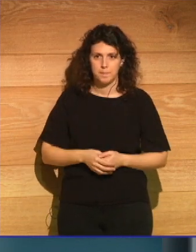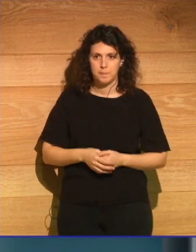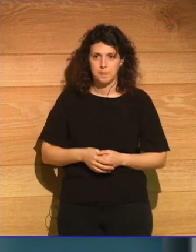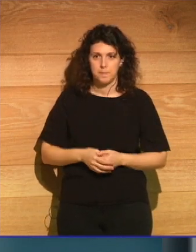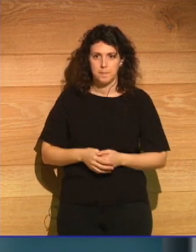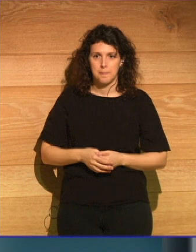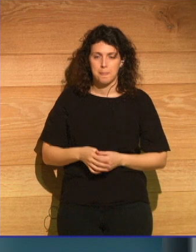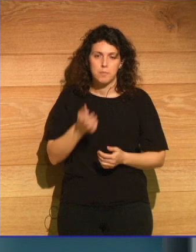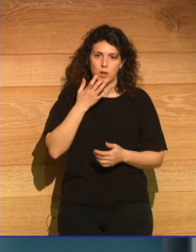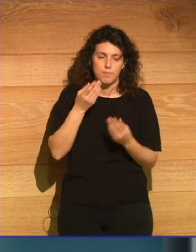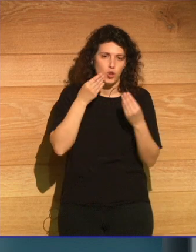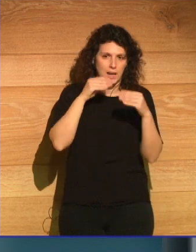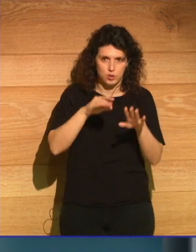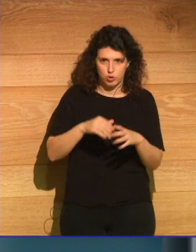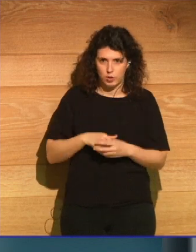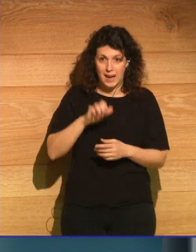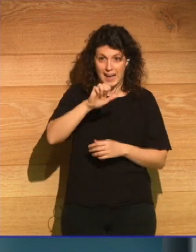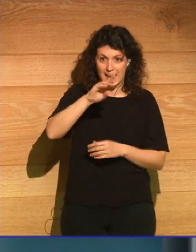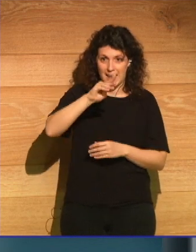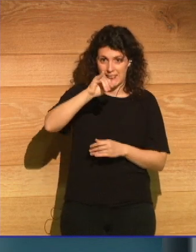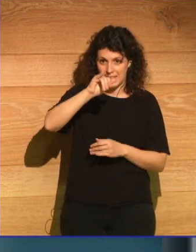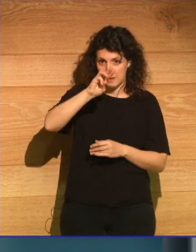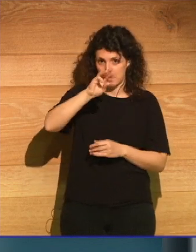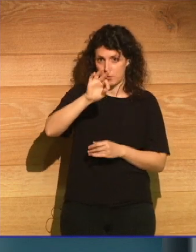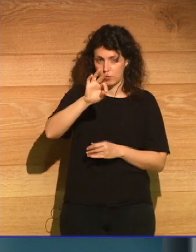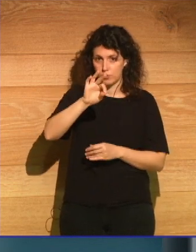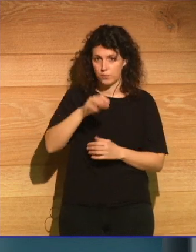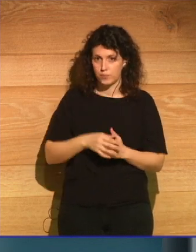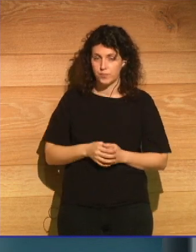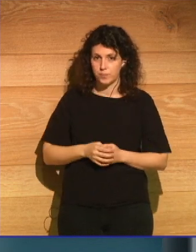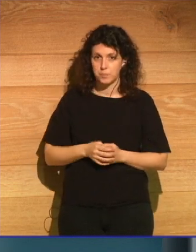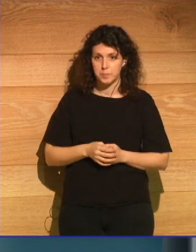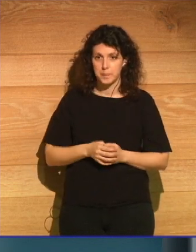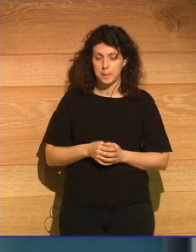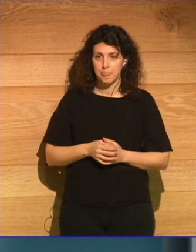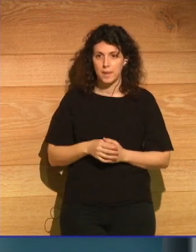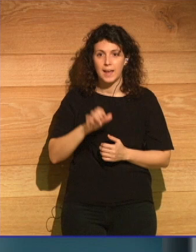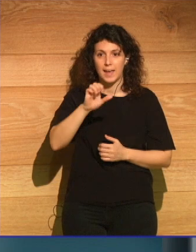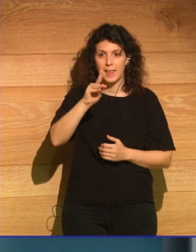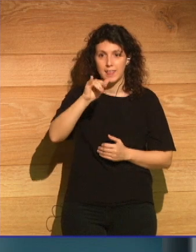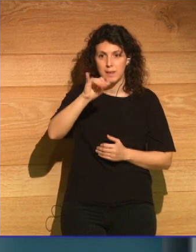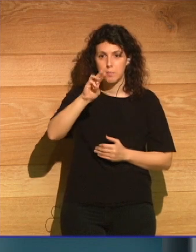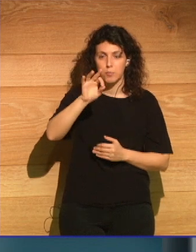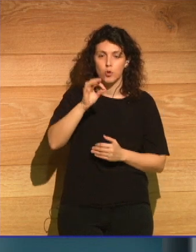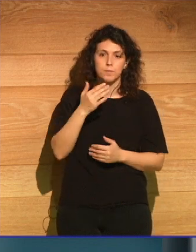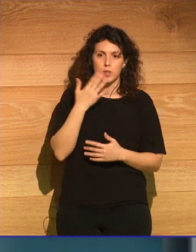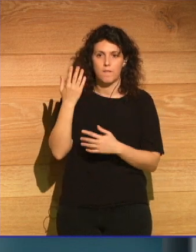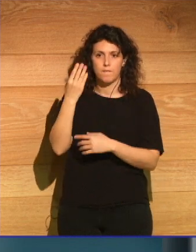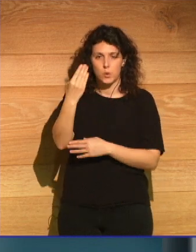La historia, por ejemplo, de Edipo, Edipo fue una figura